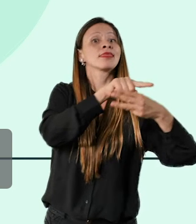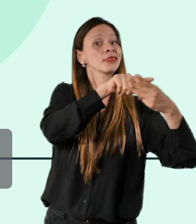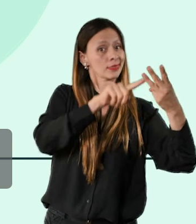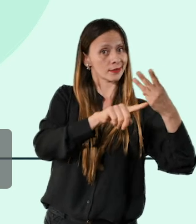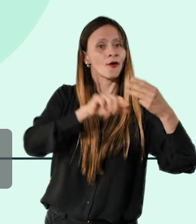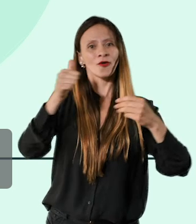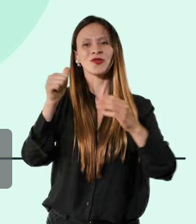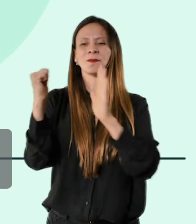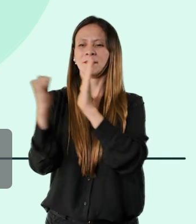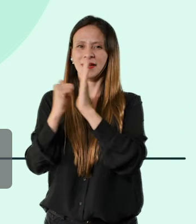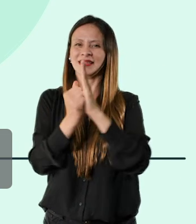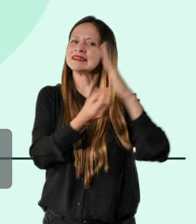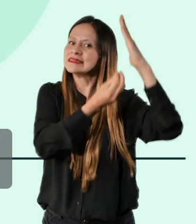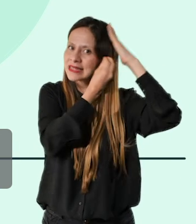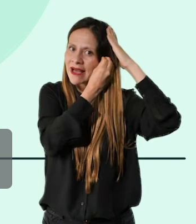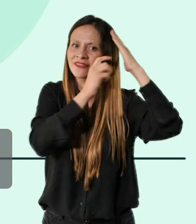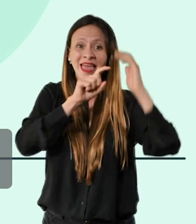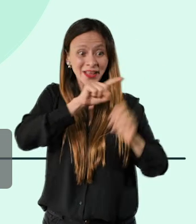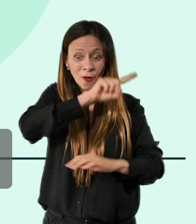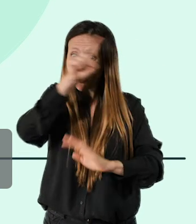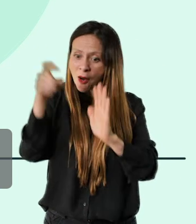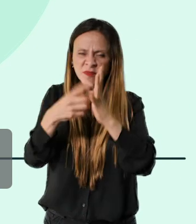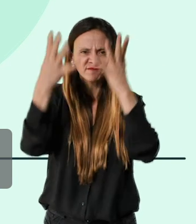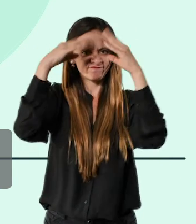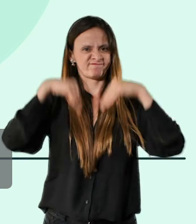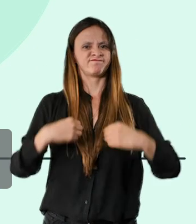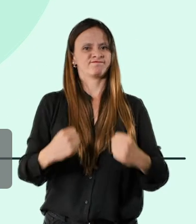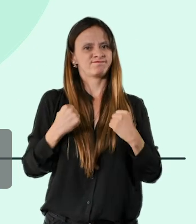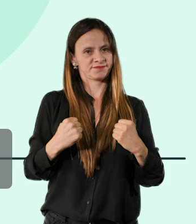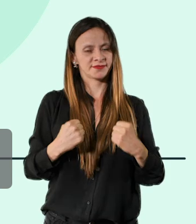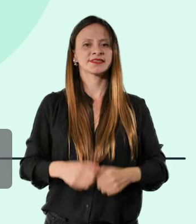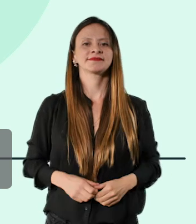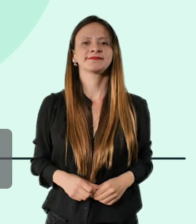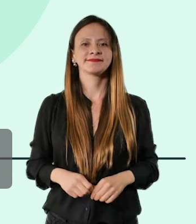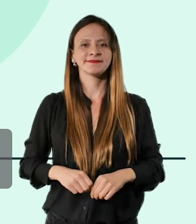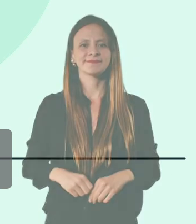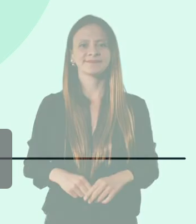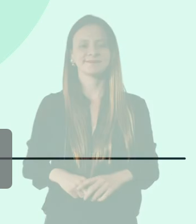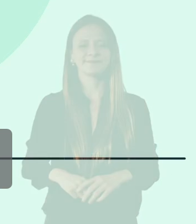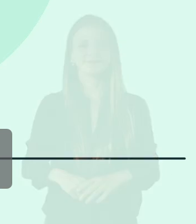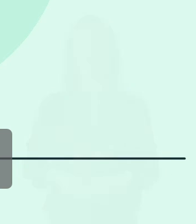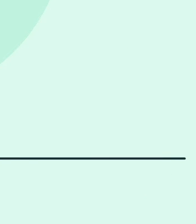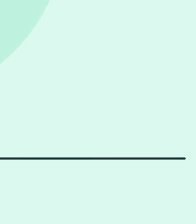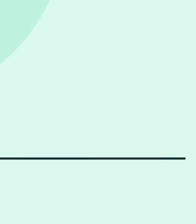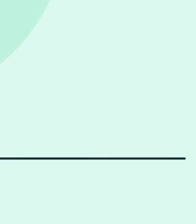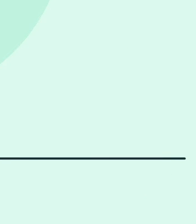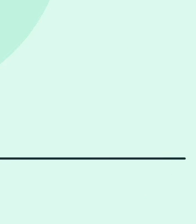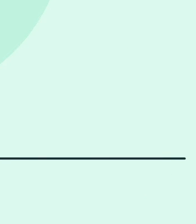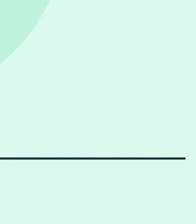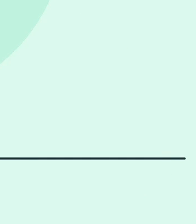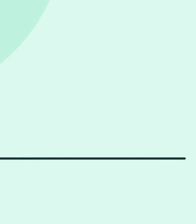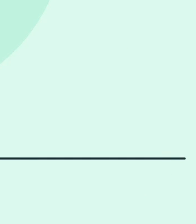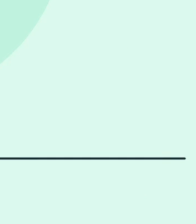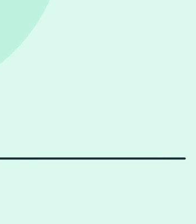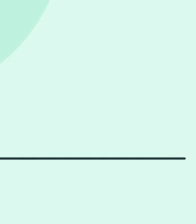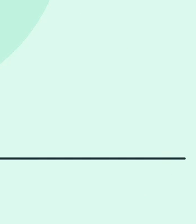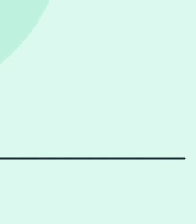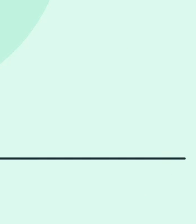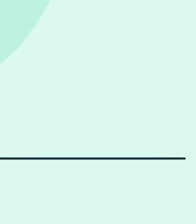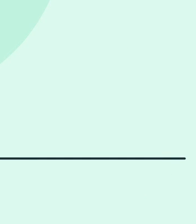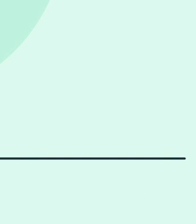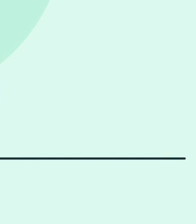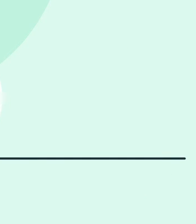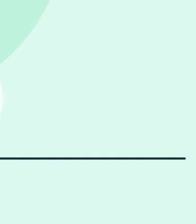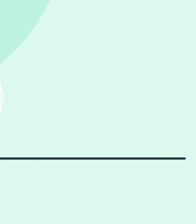Segundo, todas las dimensiones se encuentran relacionadas entre sí y favorecen el aprendizaje de los niños, niñas,